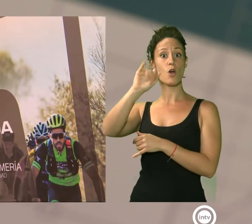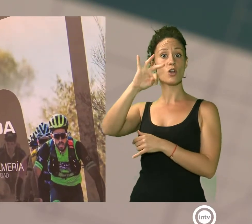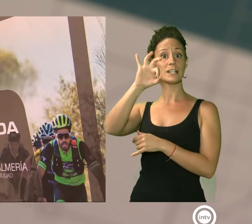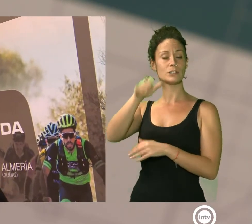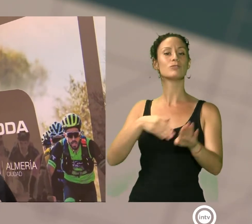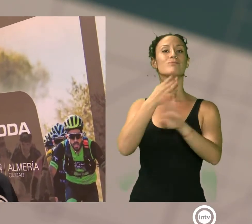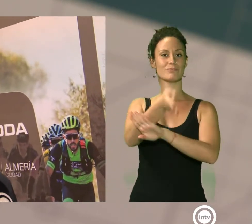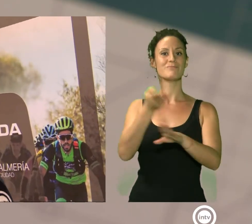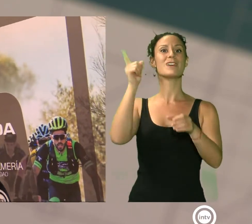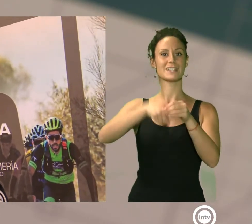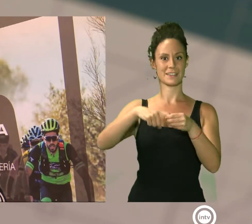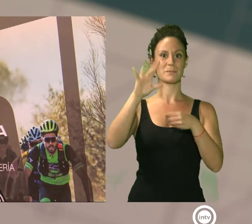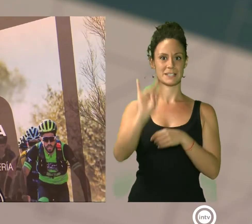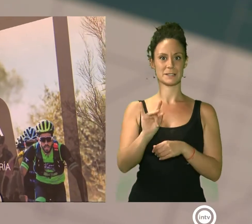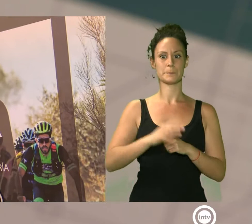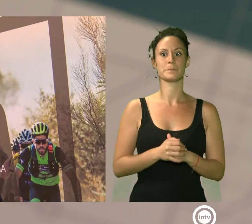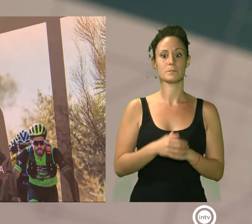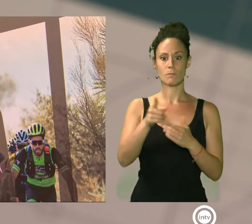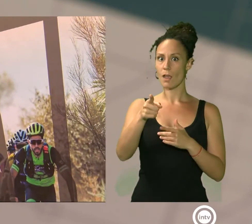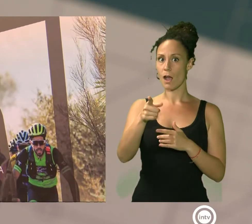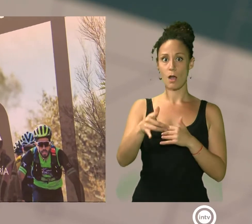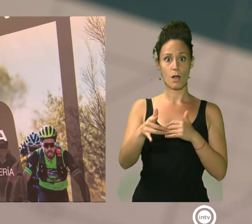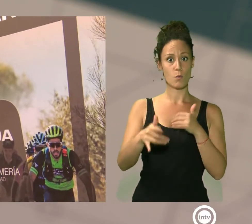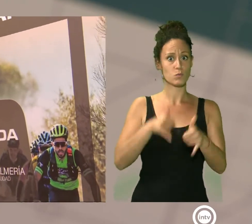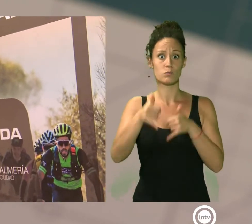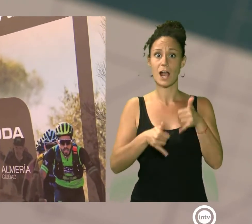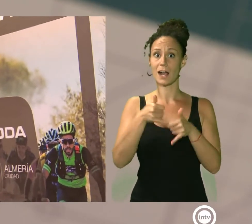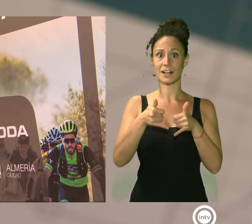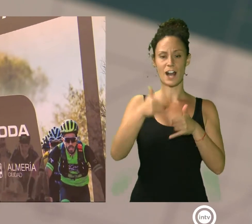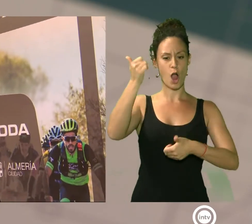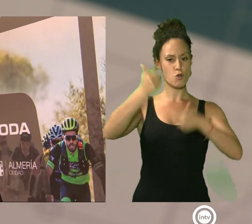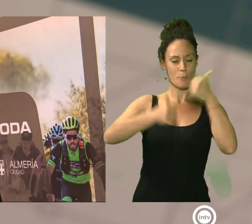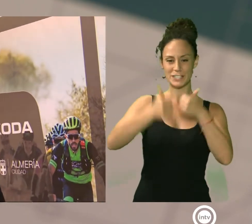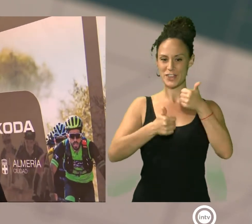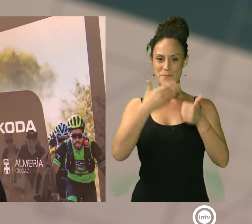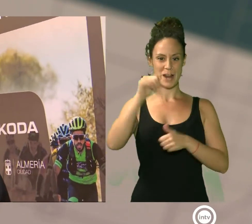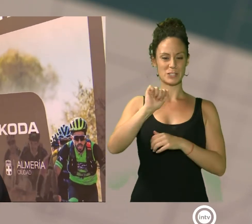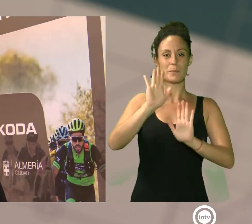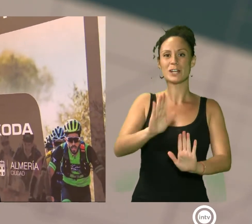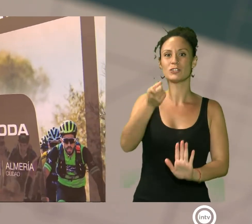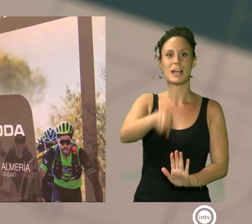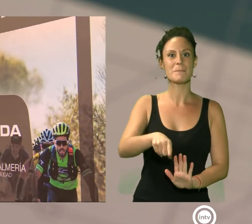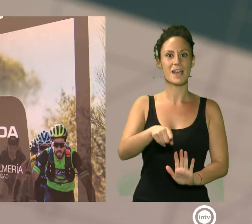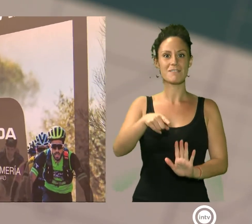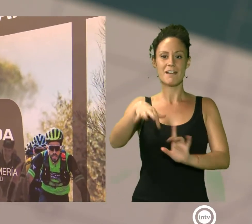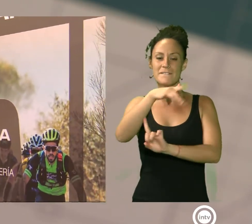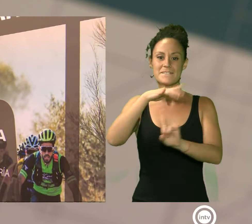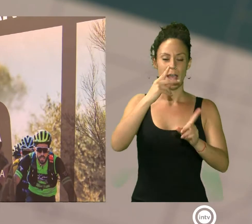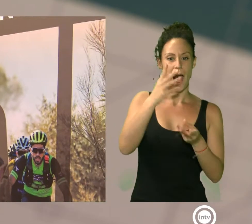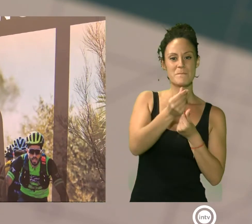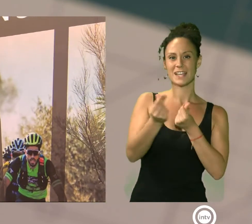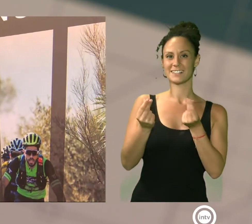¿no? No solamente la competición, ya lo he dicho varias veces, sino también el ambientazo del campamento, Al final se hace como una gran familia